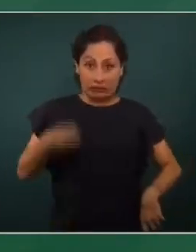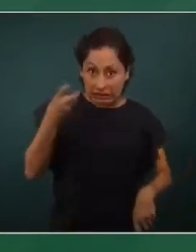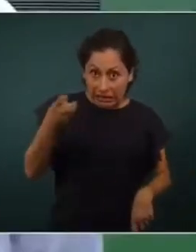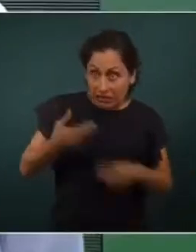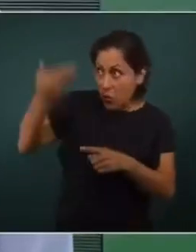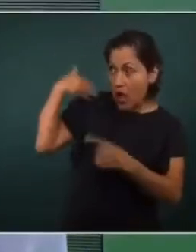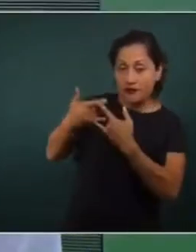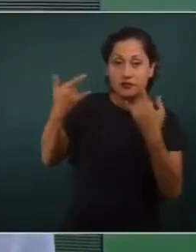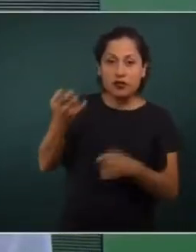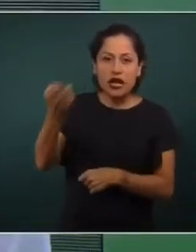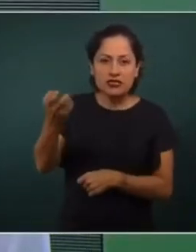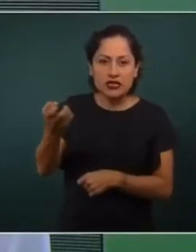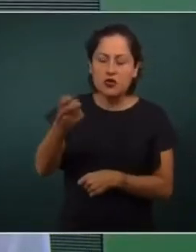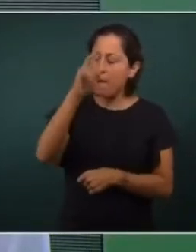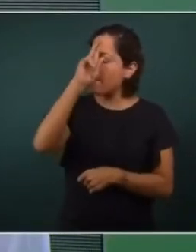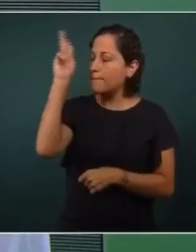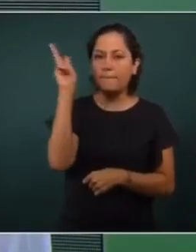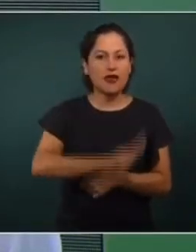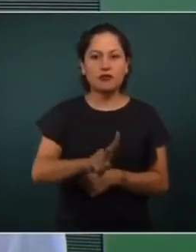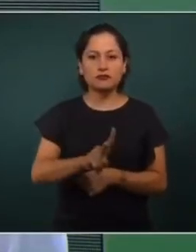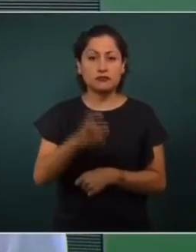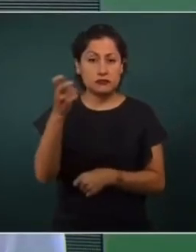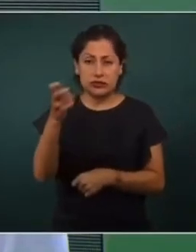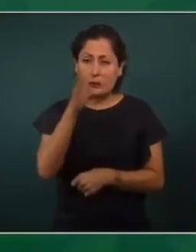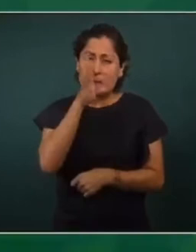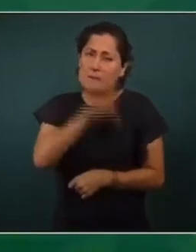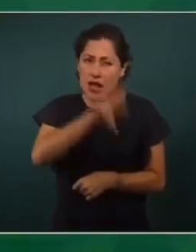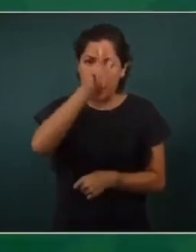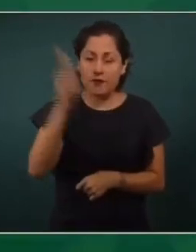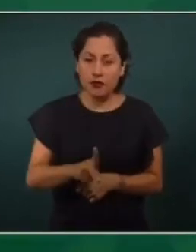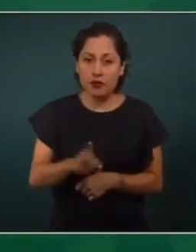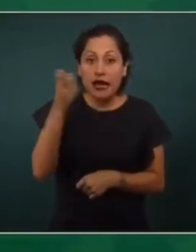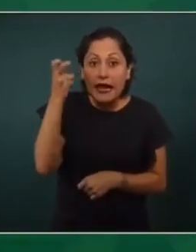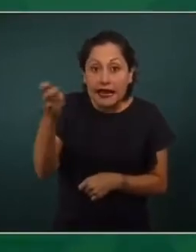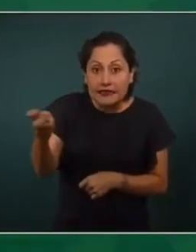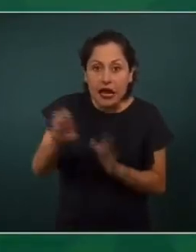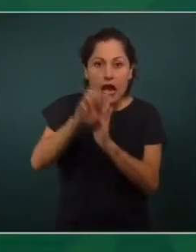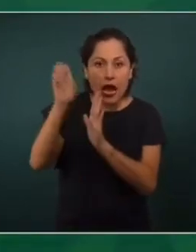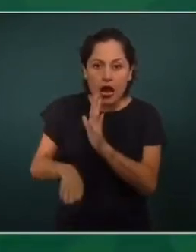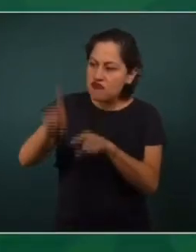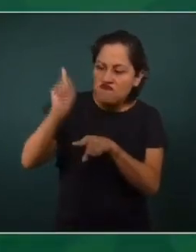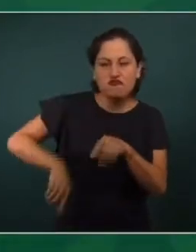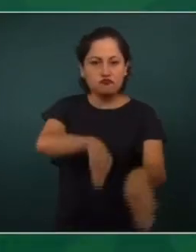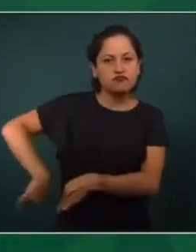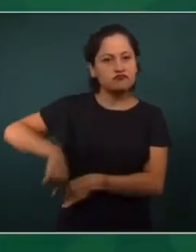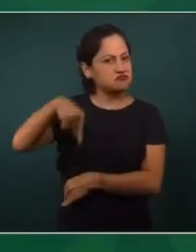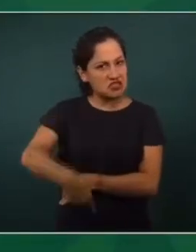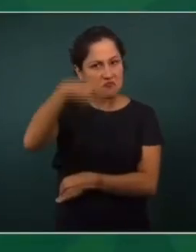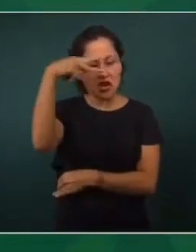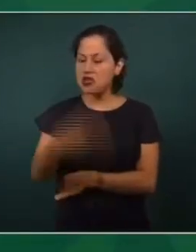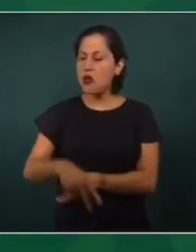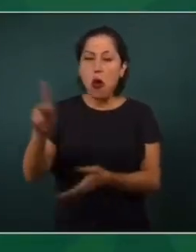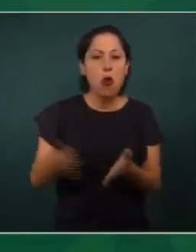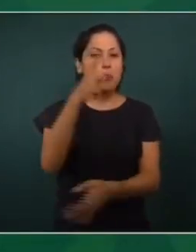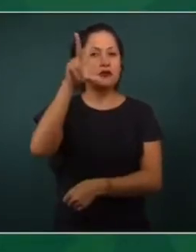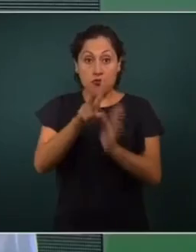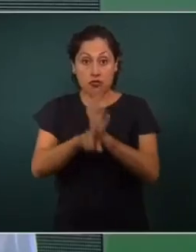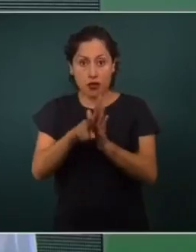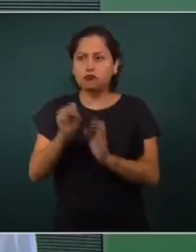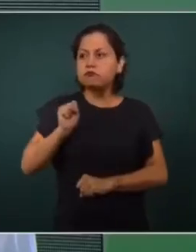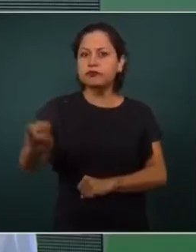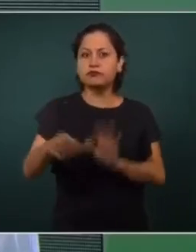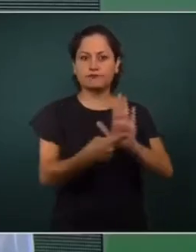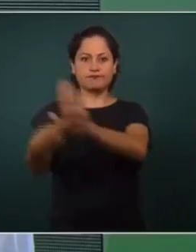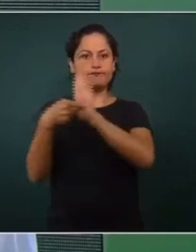Es el peor de los males Eso lo tenemos que desterrar en México Entonces por eso sí es importante Que se conozca el video